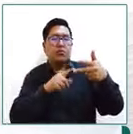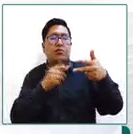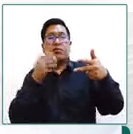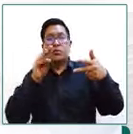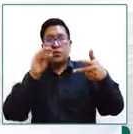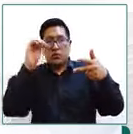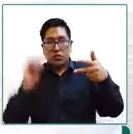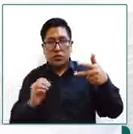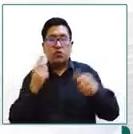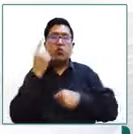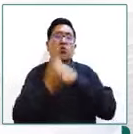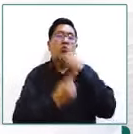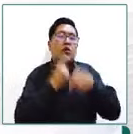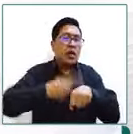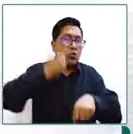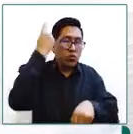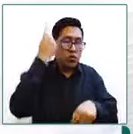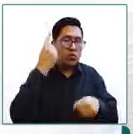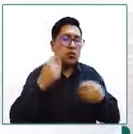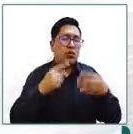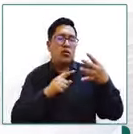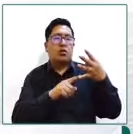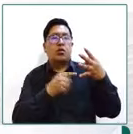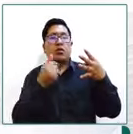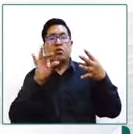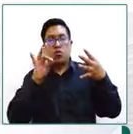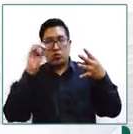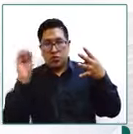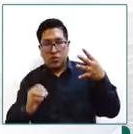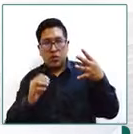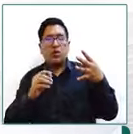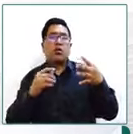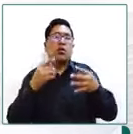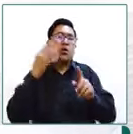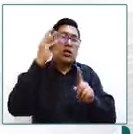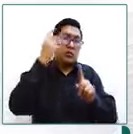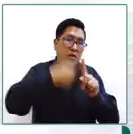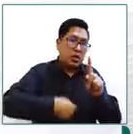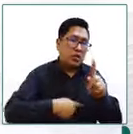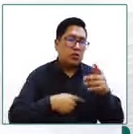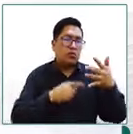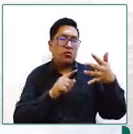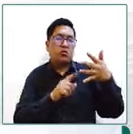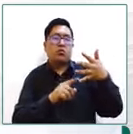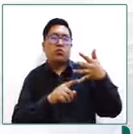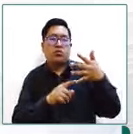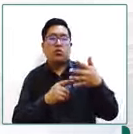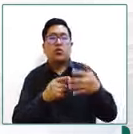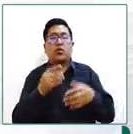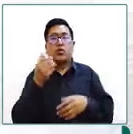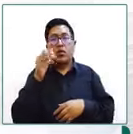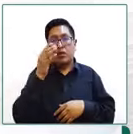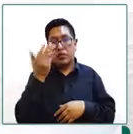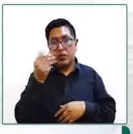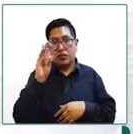anuales el 18% visitas semestrales y el 25% una vez a la semana